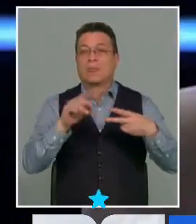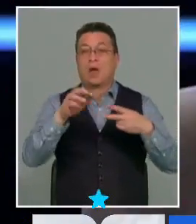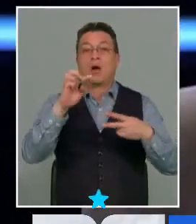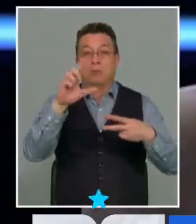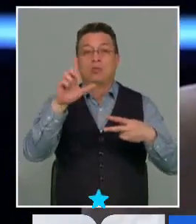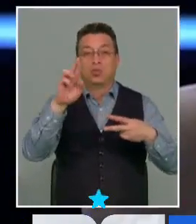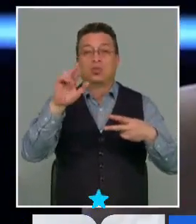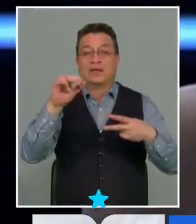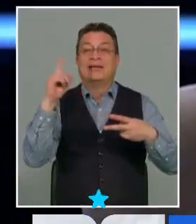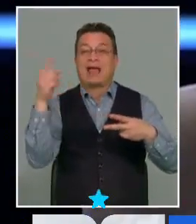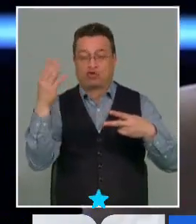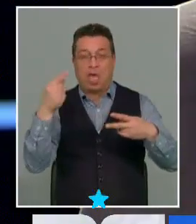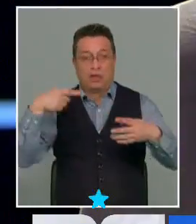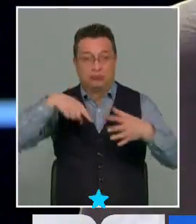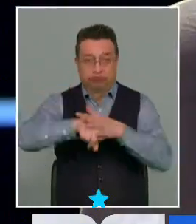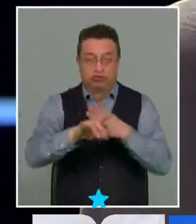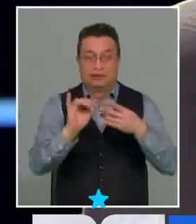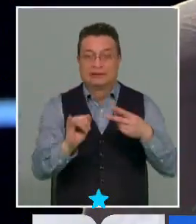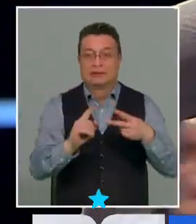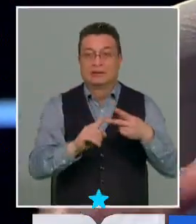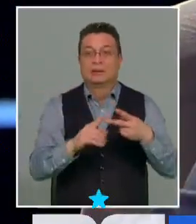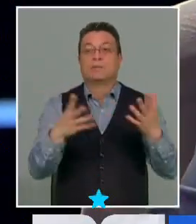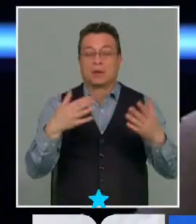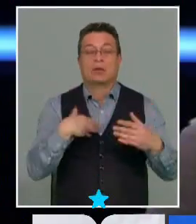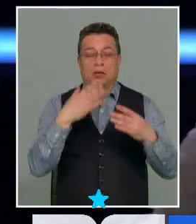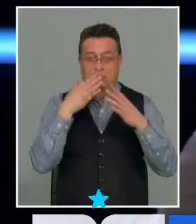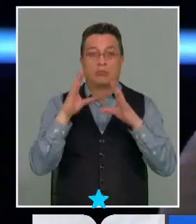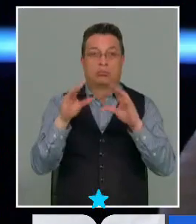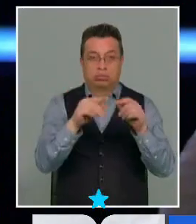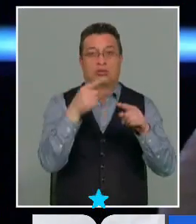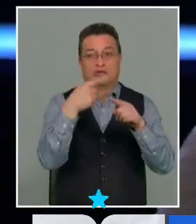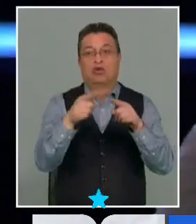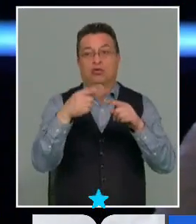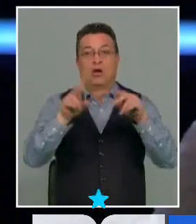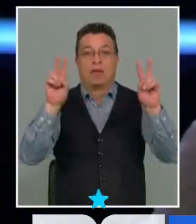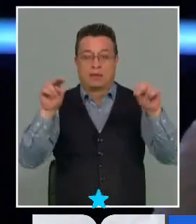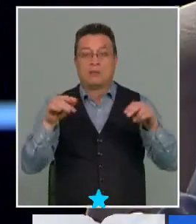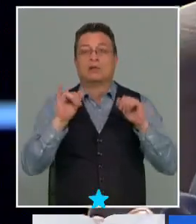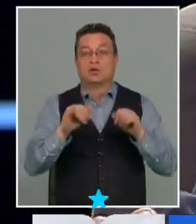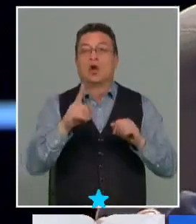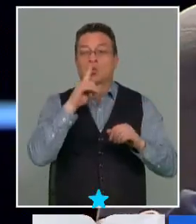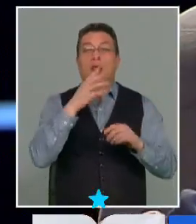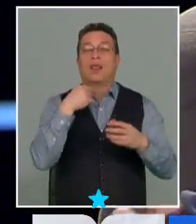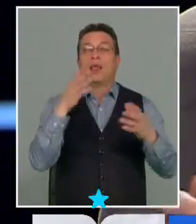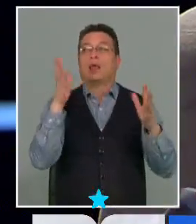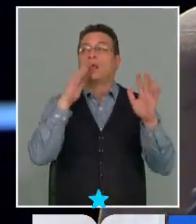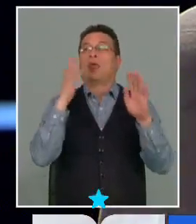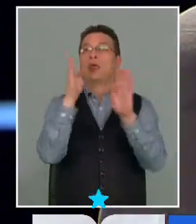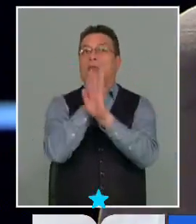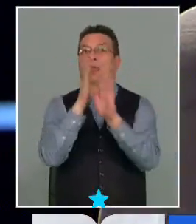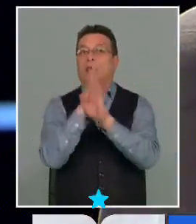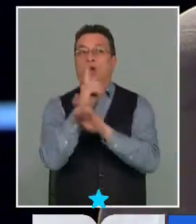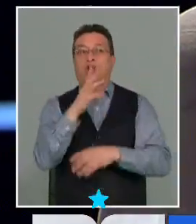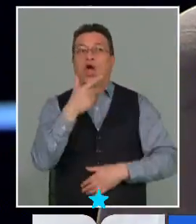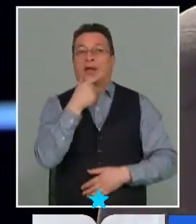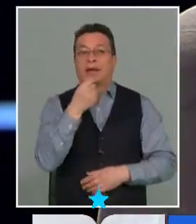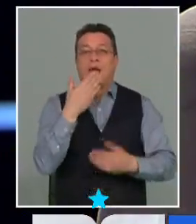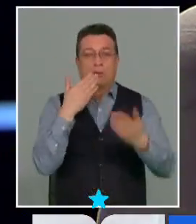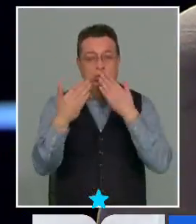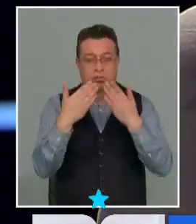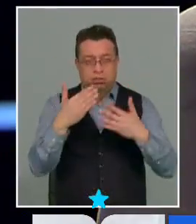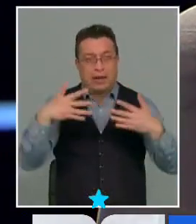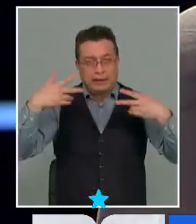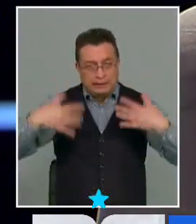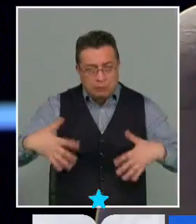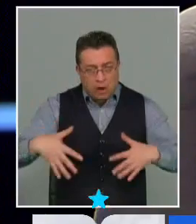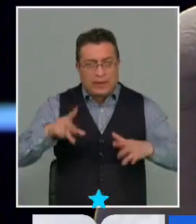plurinacionalidad del debate porque aquí hemos hablado de todos los temas y eso vamos a seguir haciendo nosotros como cortina de humo para no debatir los grandes temas que